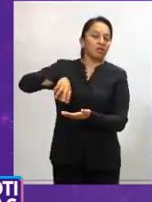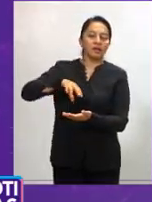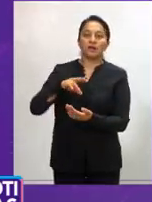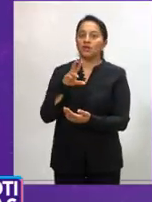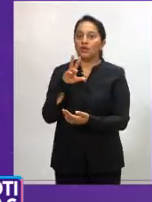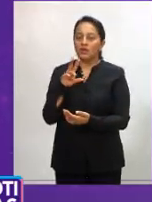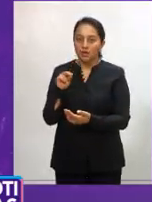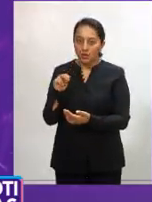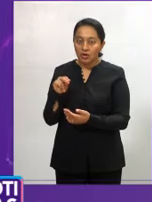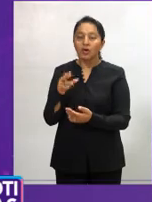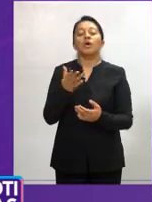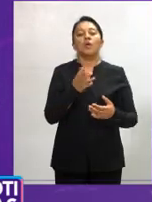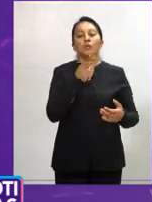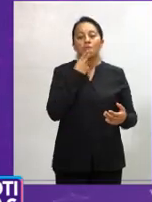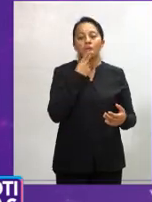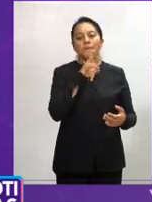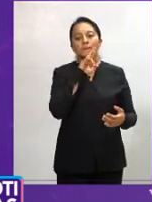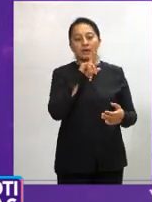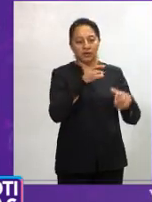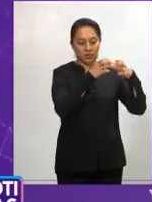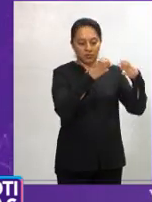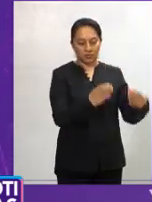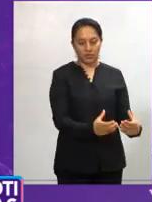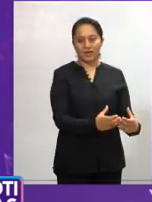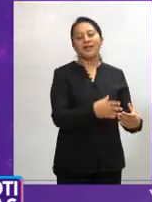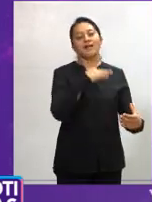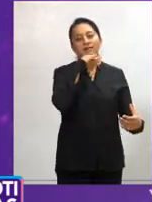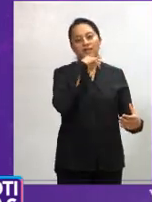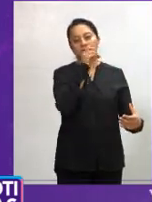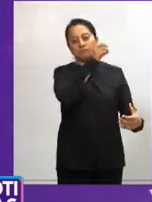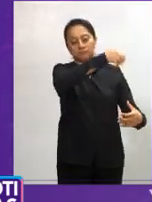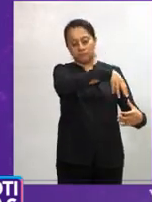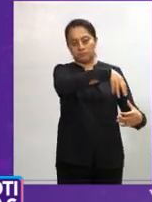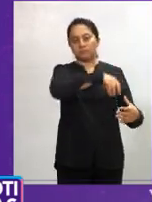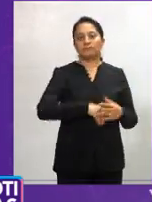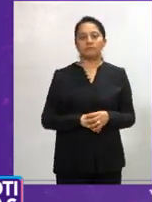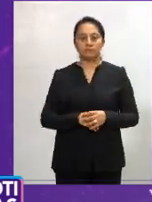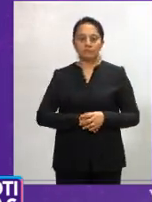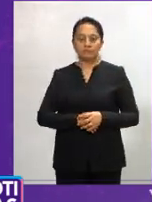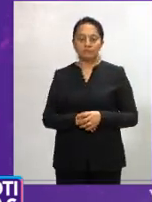David Feregrino, informo para Noticias RTQ, Viviana Ávila.